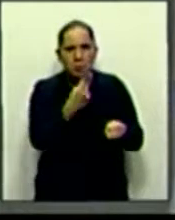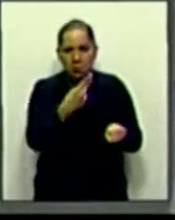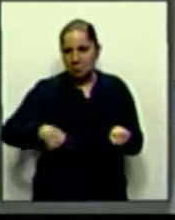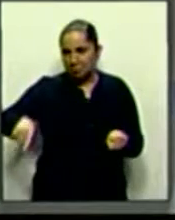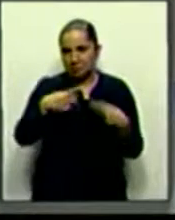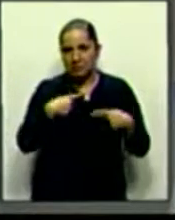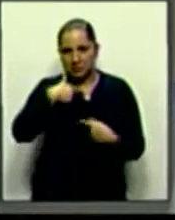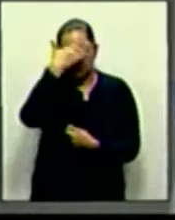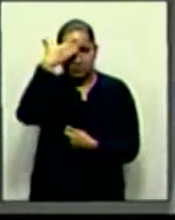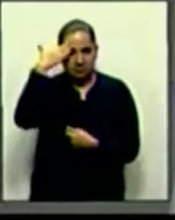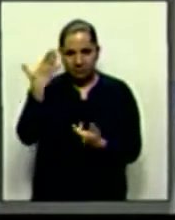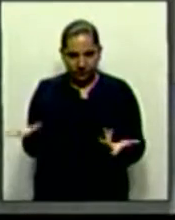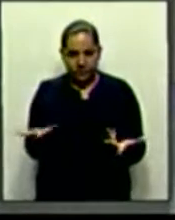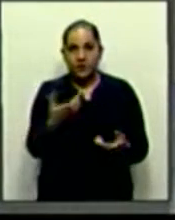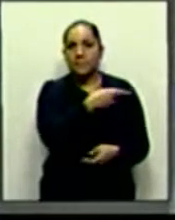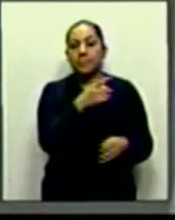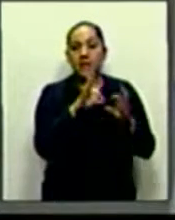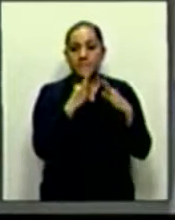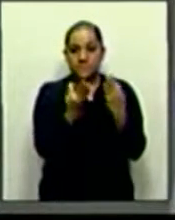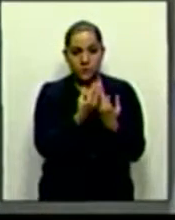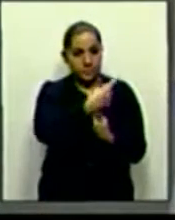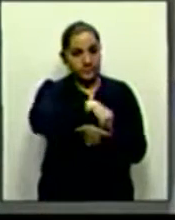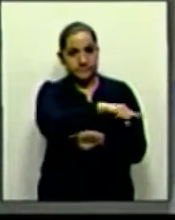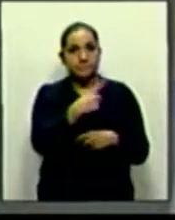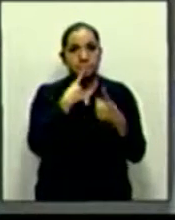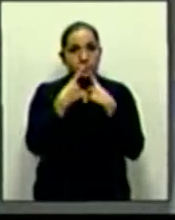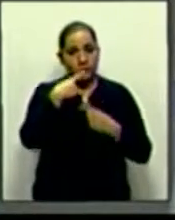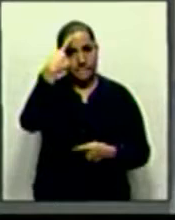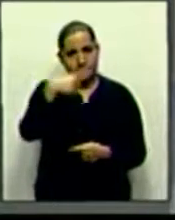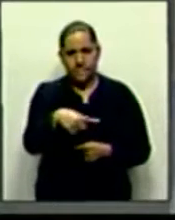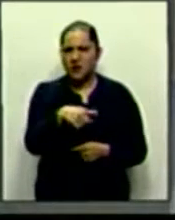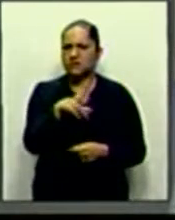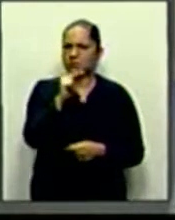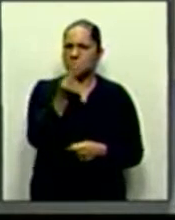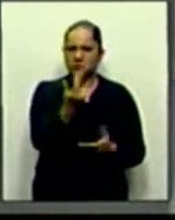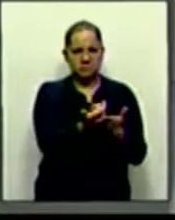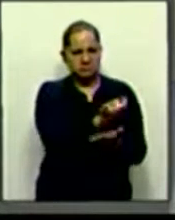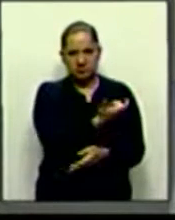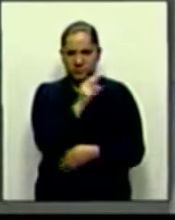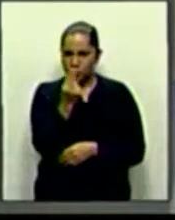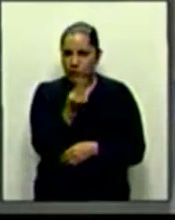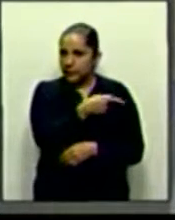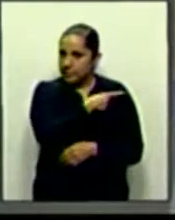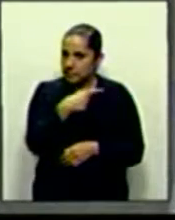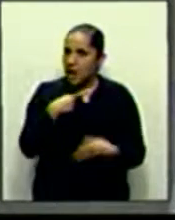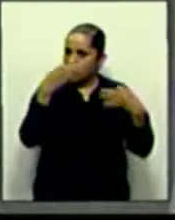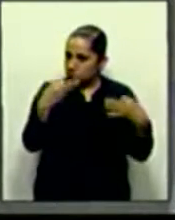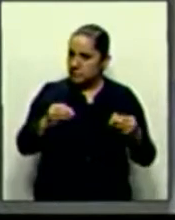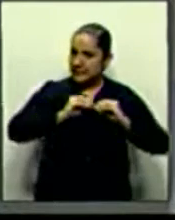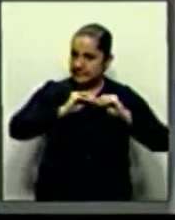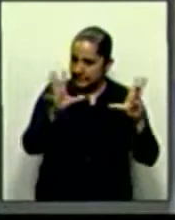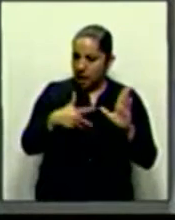de cancelar adeudos fiscales o condonar el cobro a una persona física o moral debería pasar por razones transparentes,